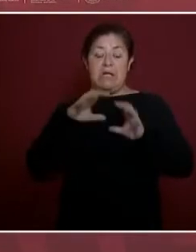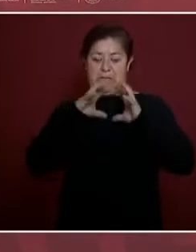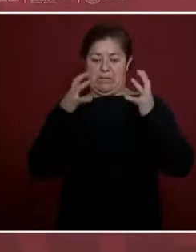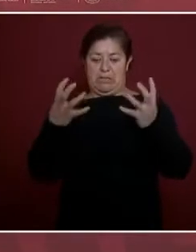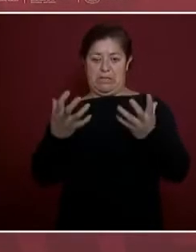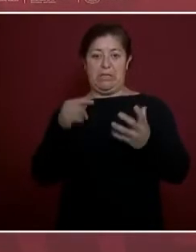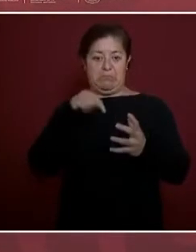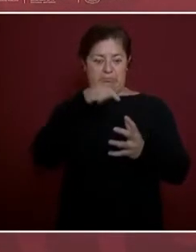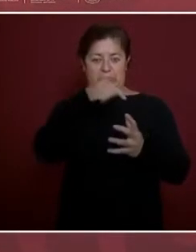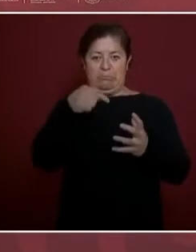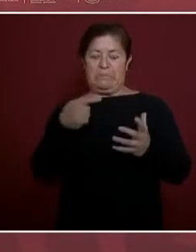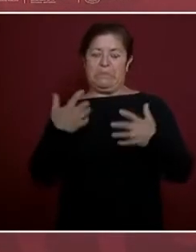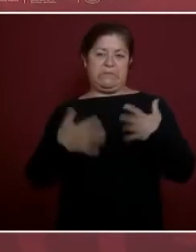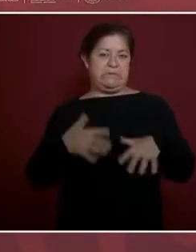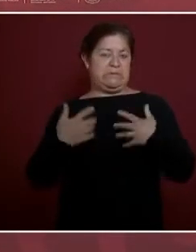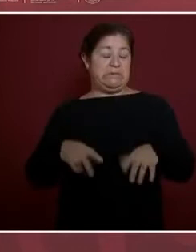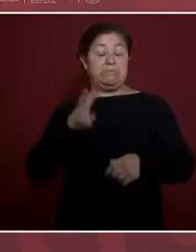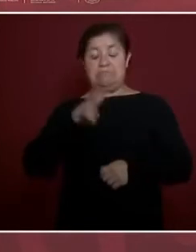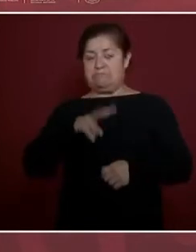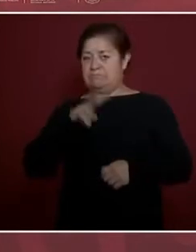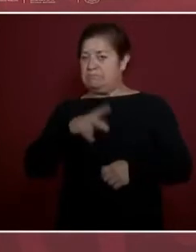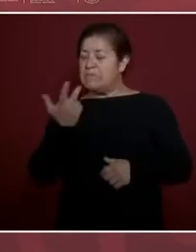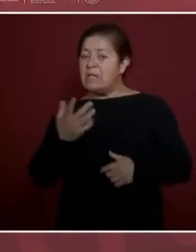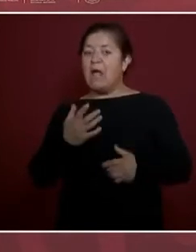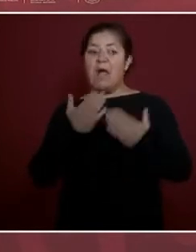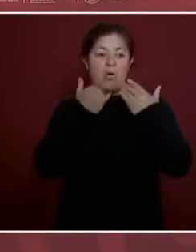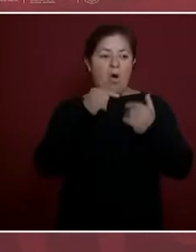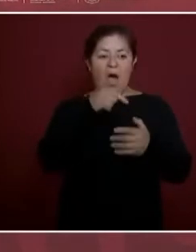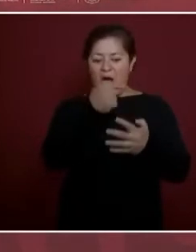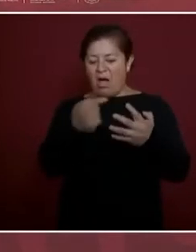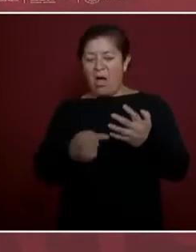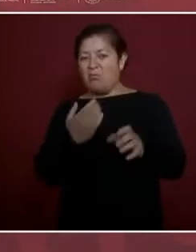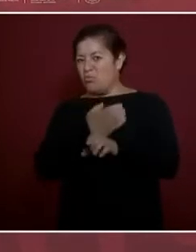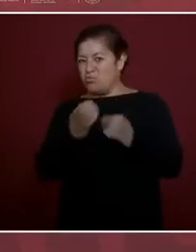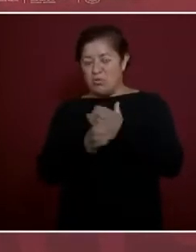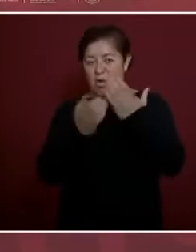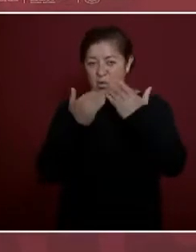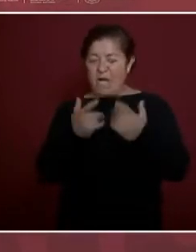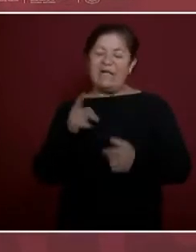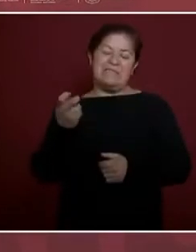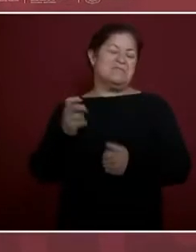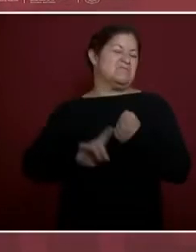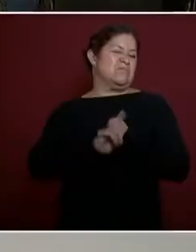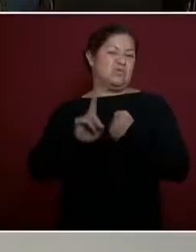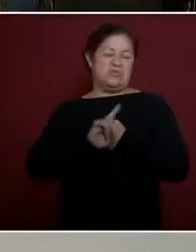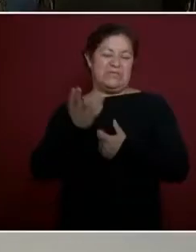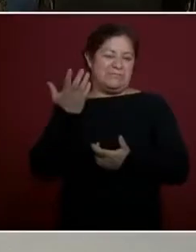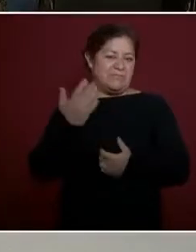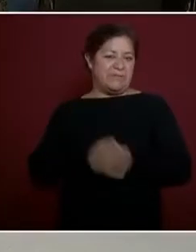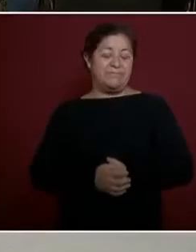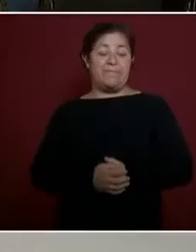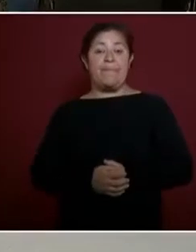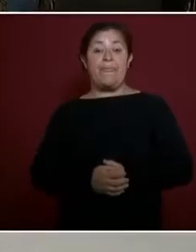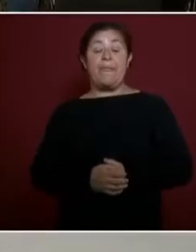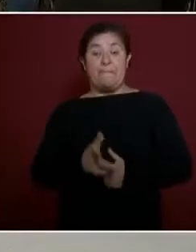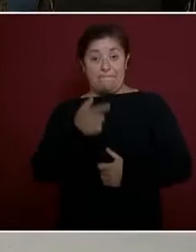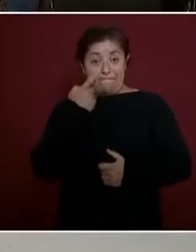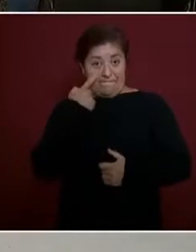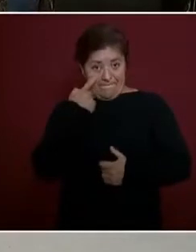y eso nos está perjudicando. Fíjense